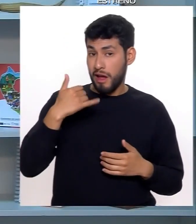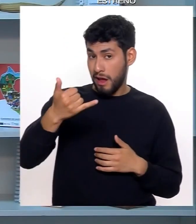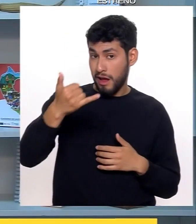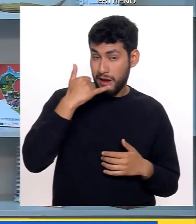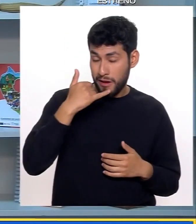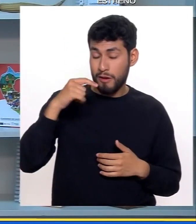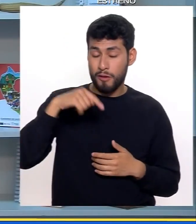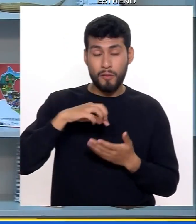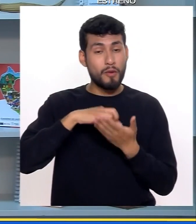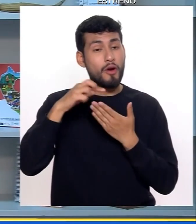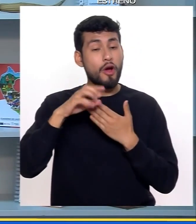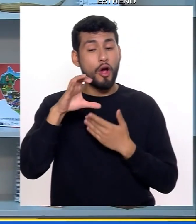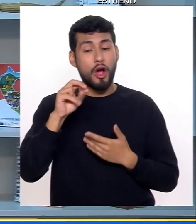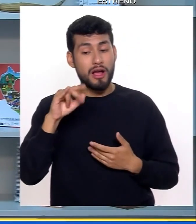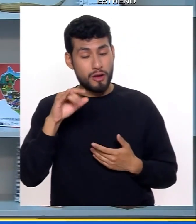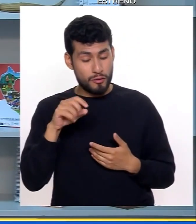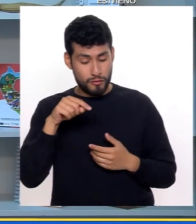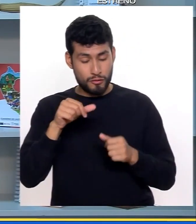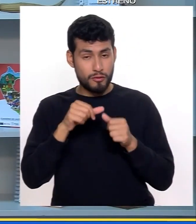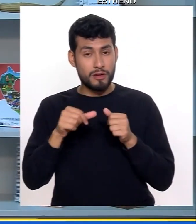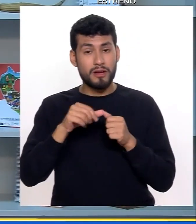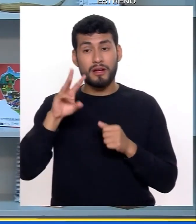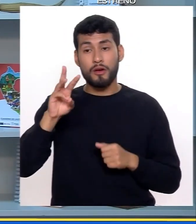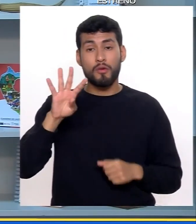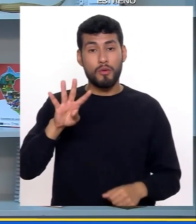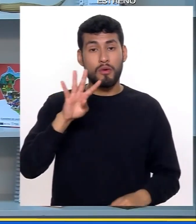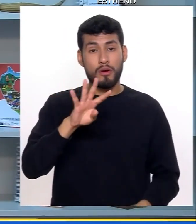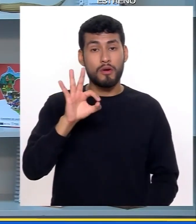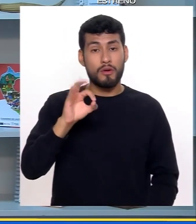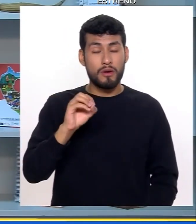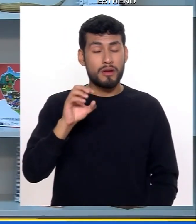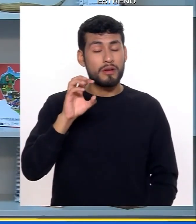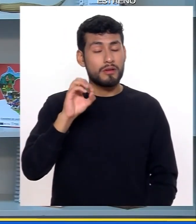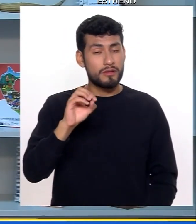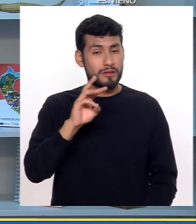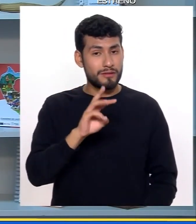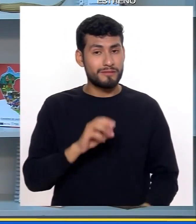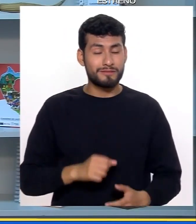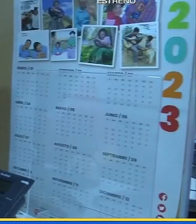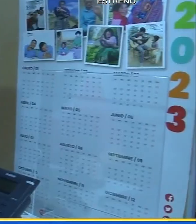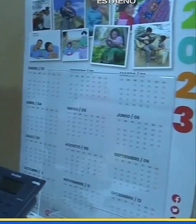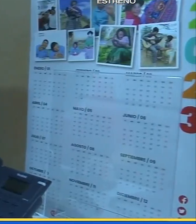llamarnos al programa Contigo a este número al 644-9005.